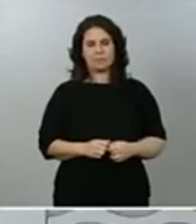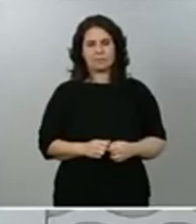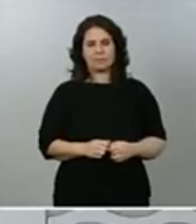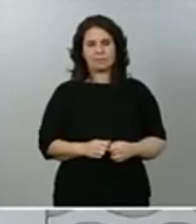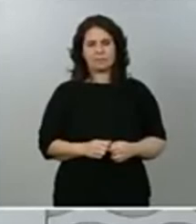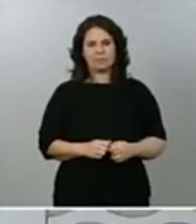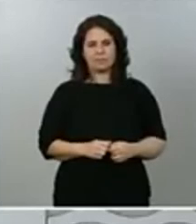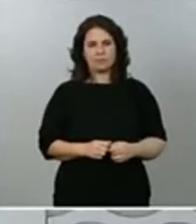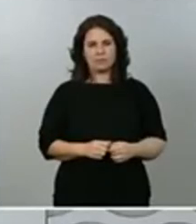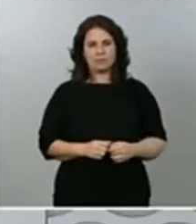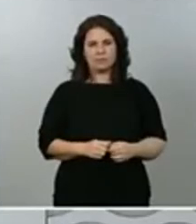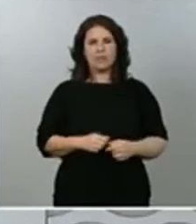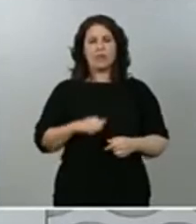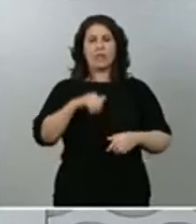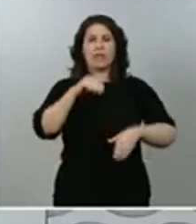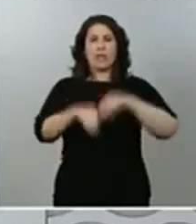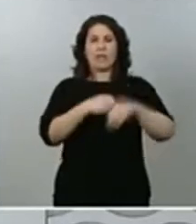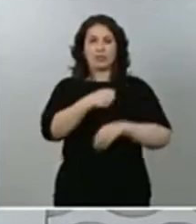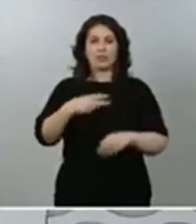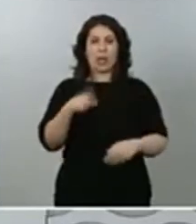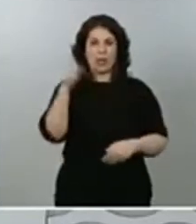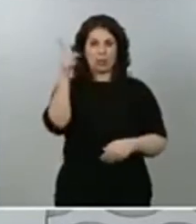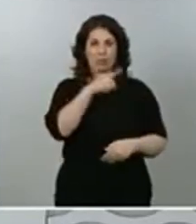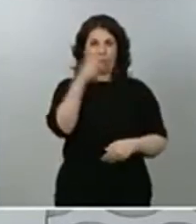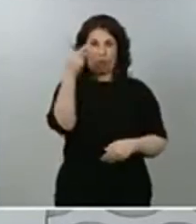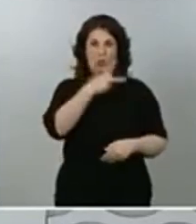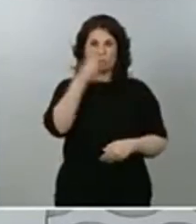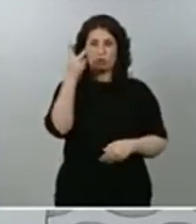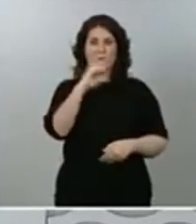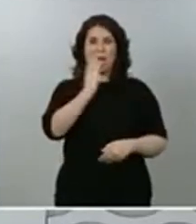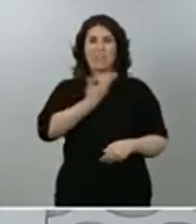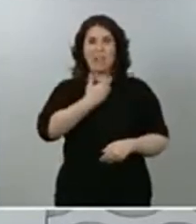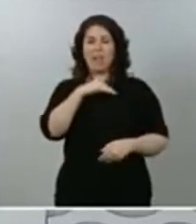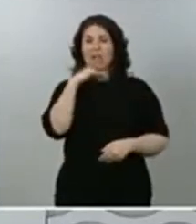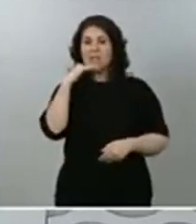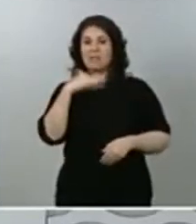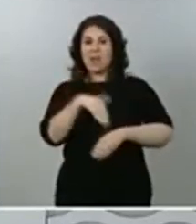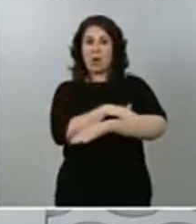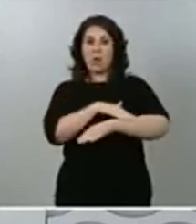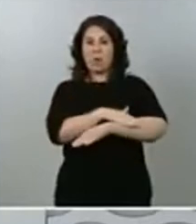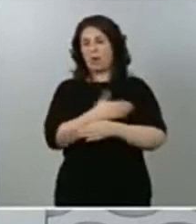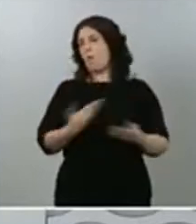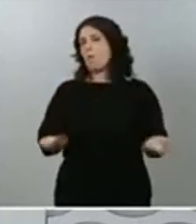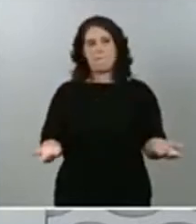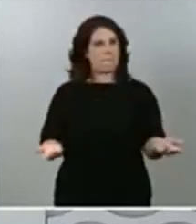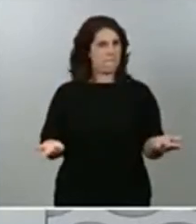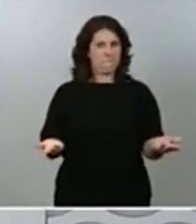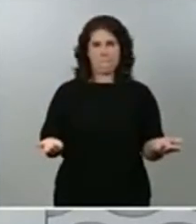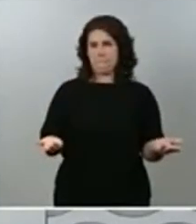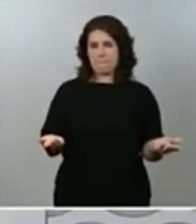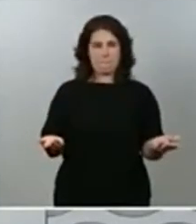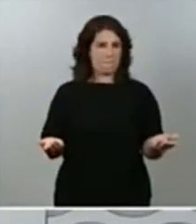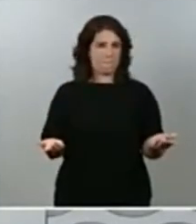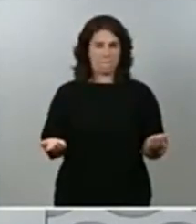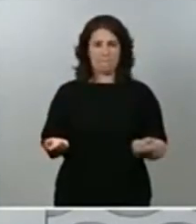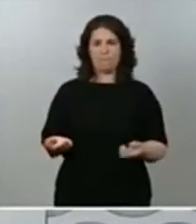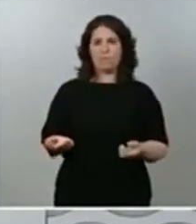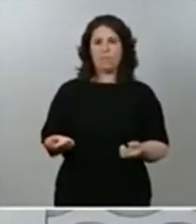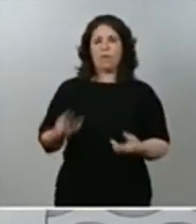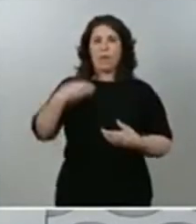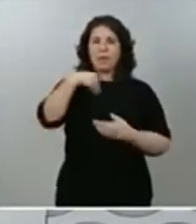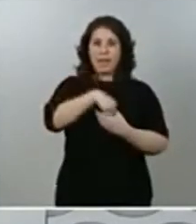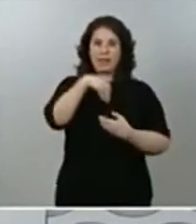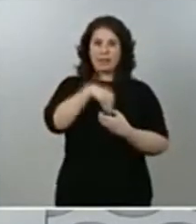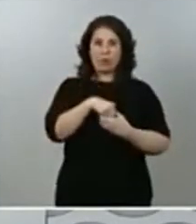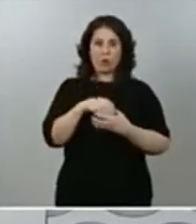y en el País Vasco para nada afectan a este gobierno de coalición. Estamos conformados en el gobierno por dos